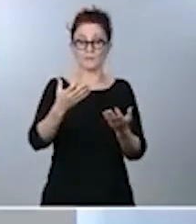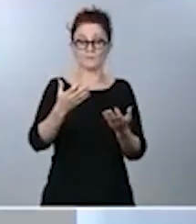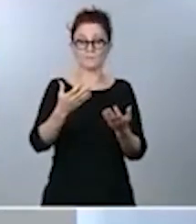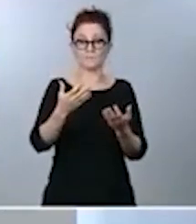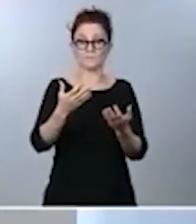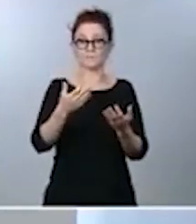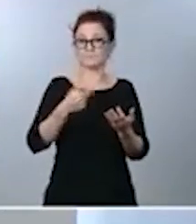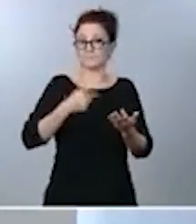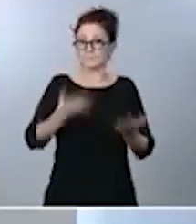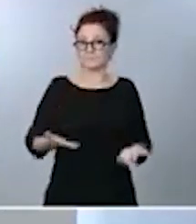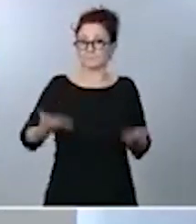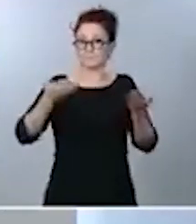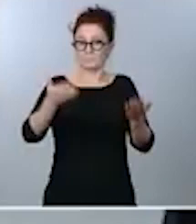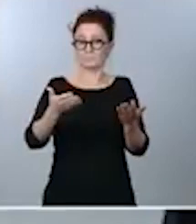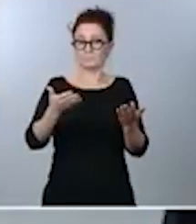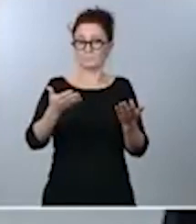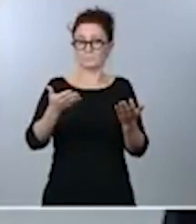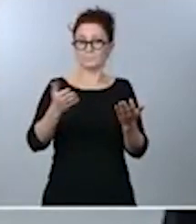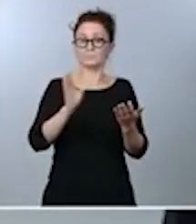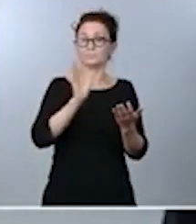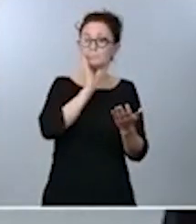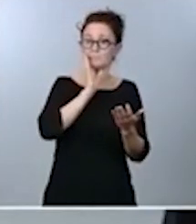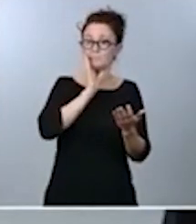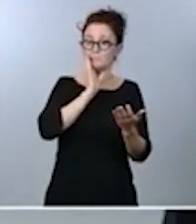disposición en los términos que fije la ministra portavoz para atender sus peticiones